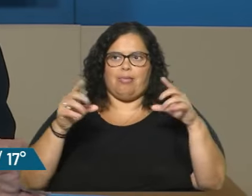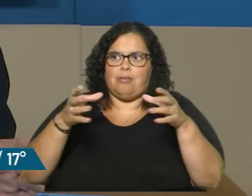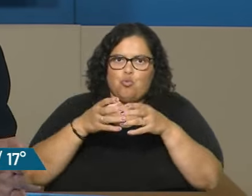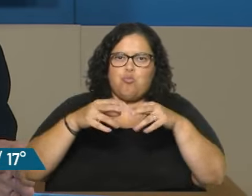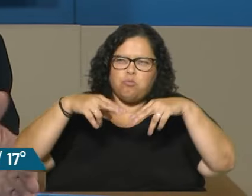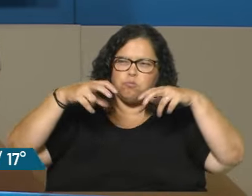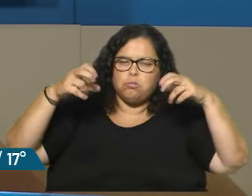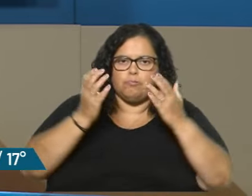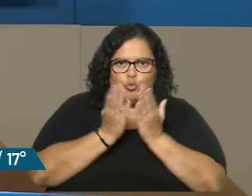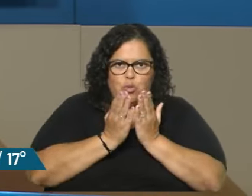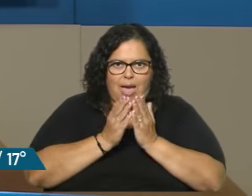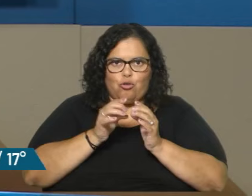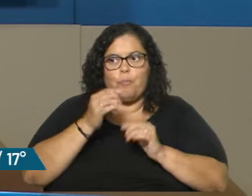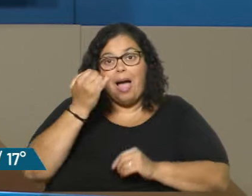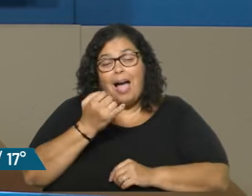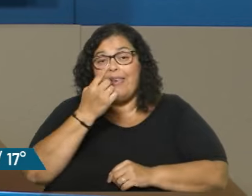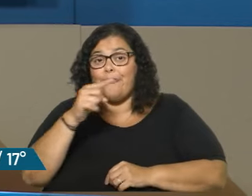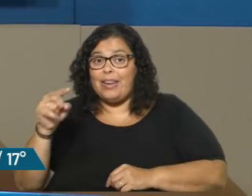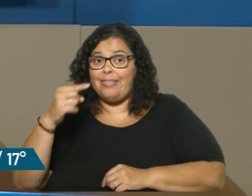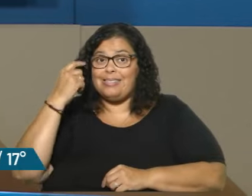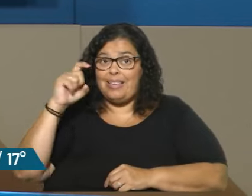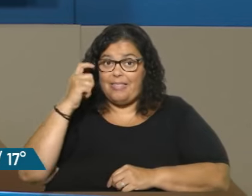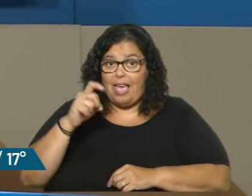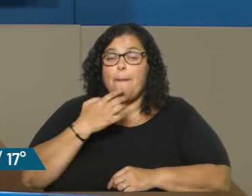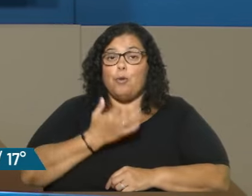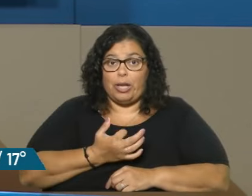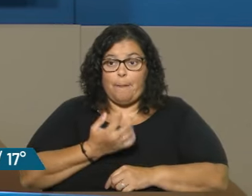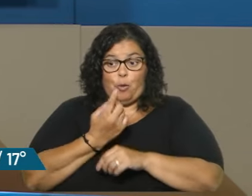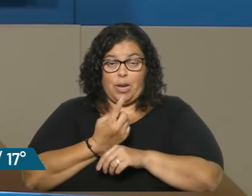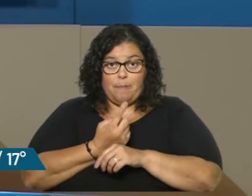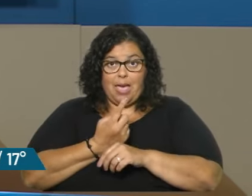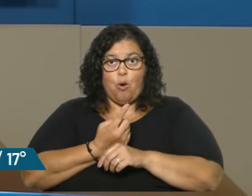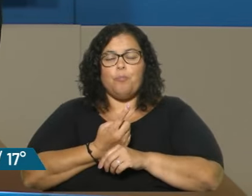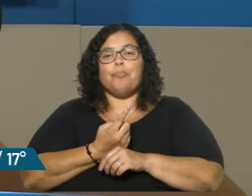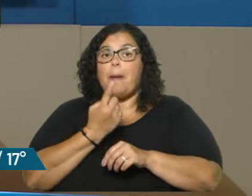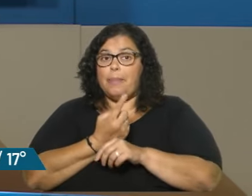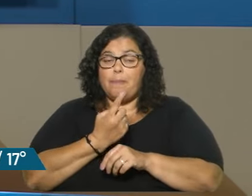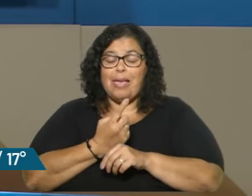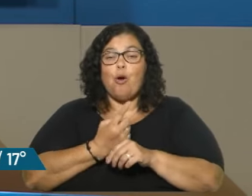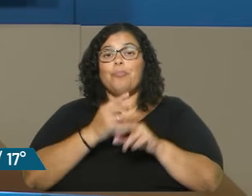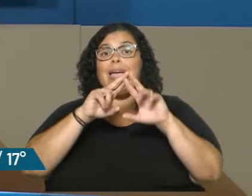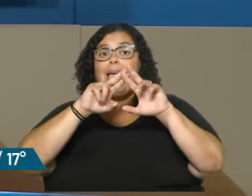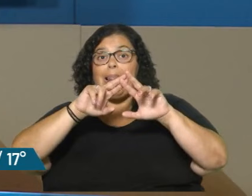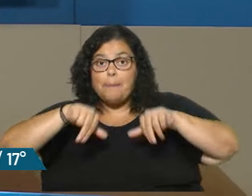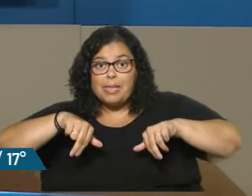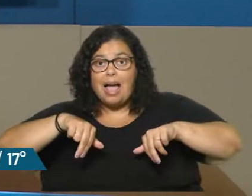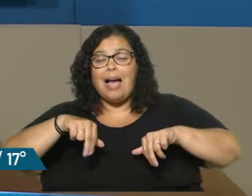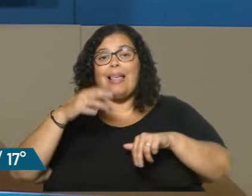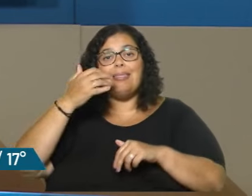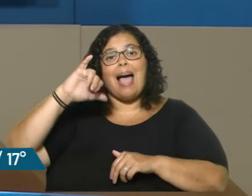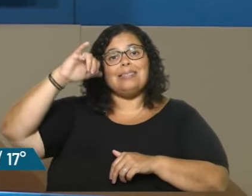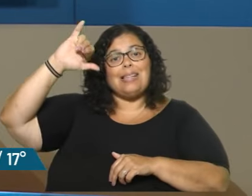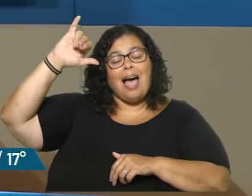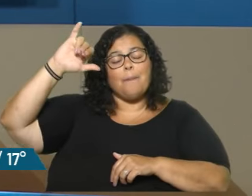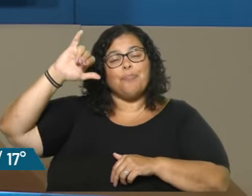tenemos varias ideas. Una de ellas, en primer lugar, es eliminar varias, ¿no? El primer lugar es eliminar esa tasa de